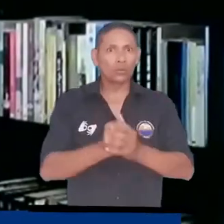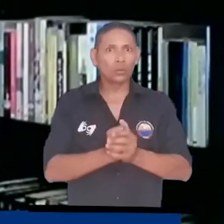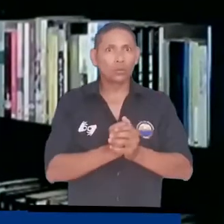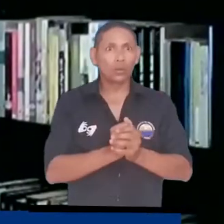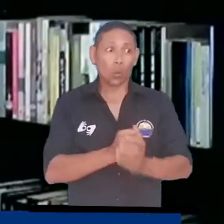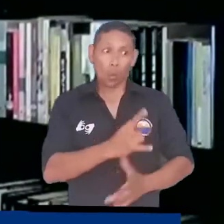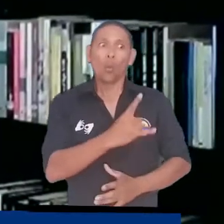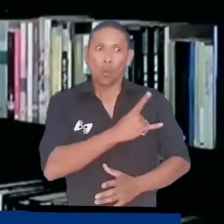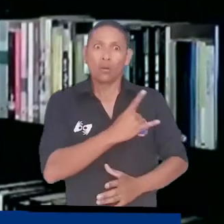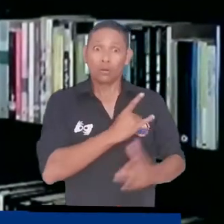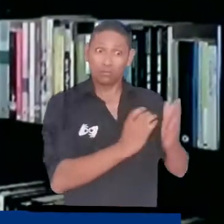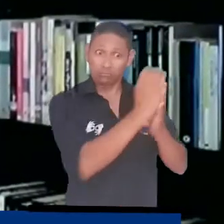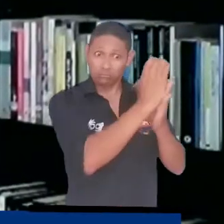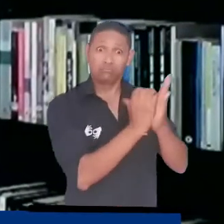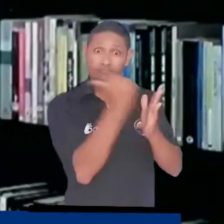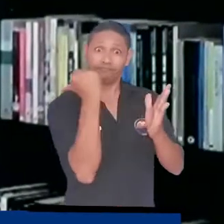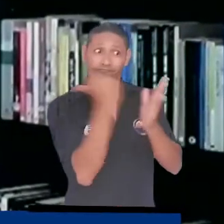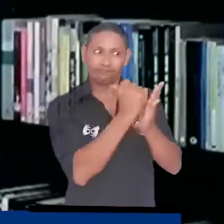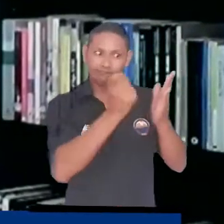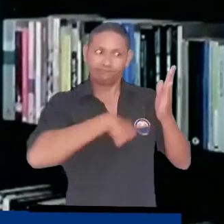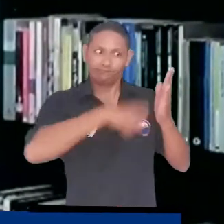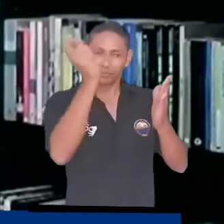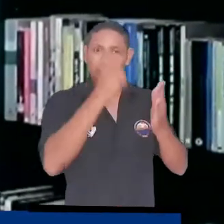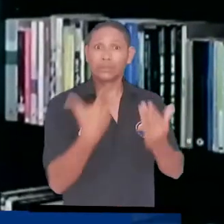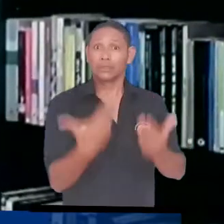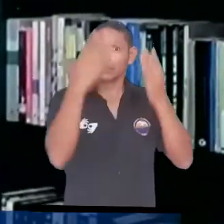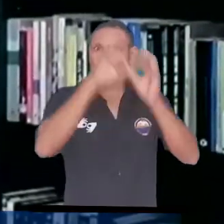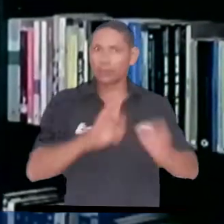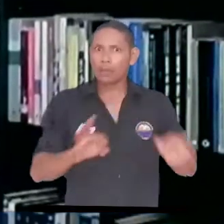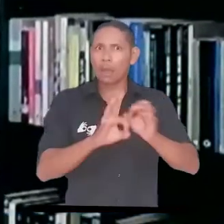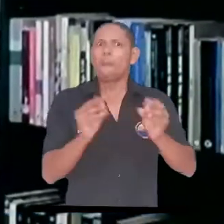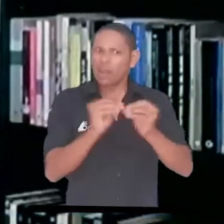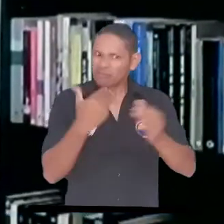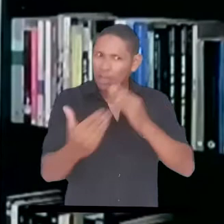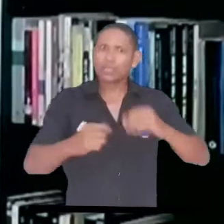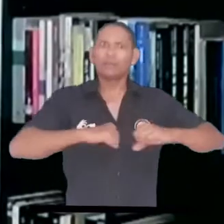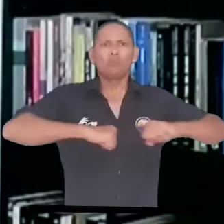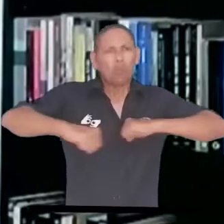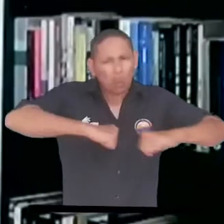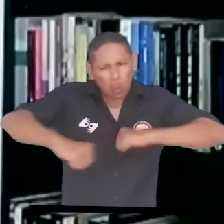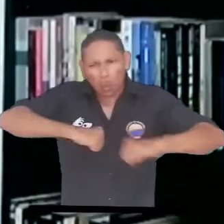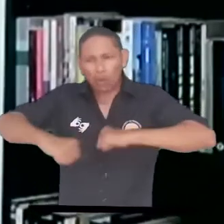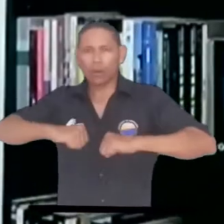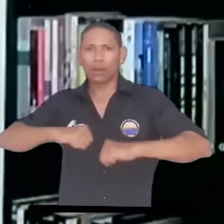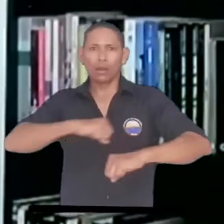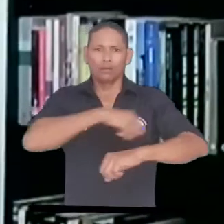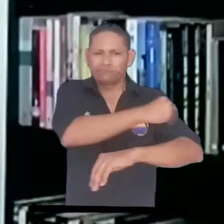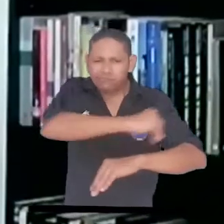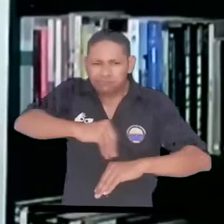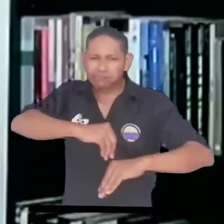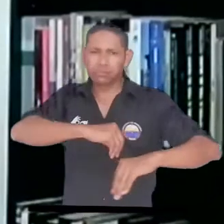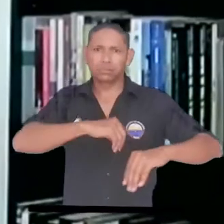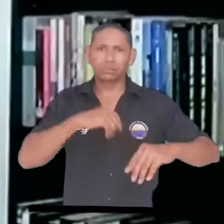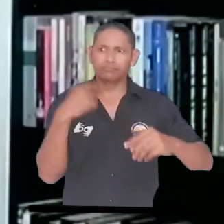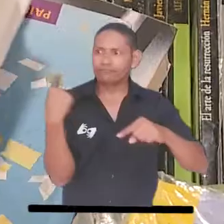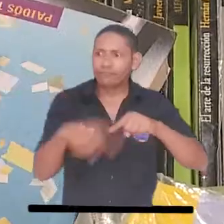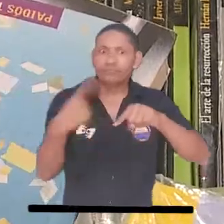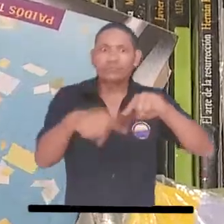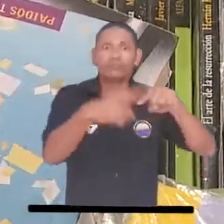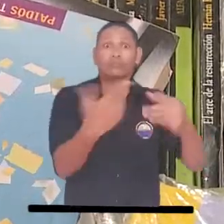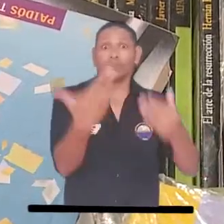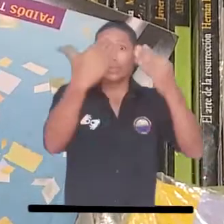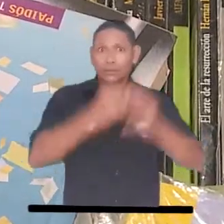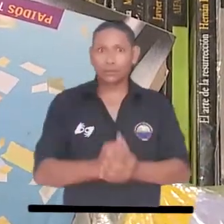encontrarse con una universidad acreditada de alta calidad porque eso facilitaba mucho los procesos de